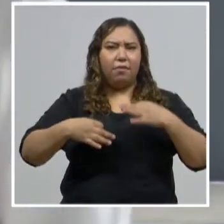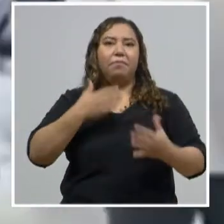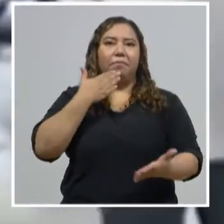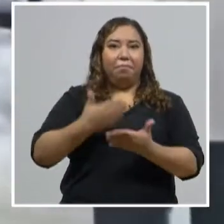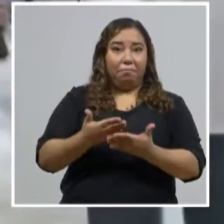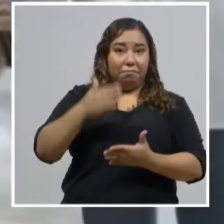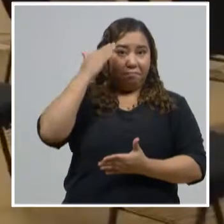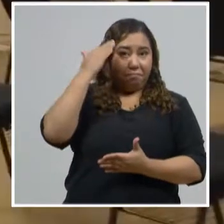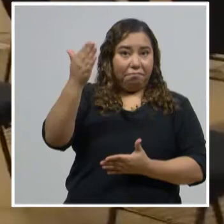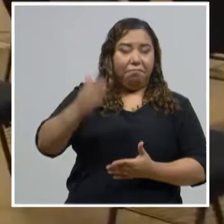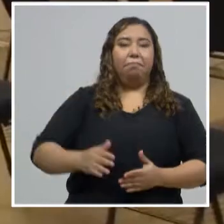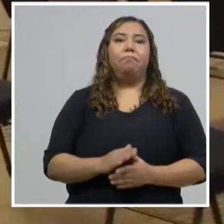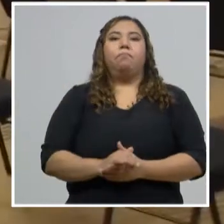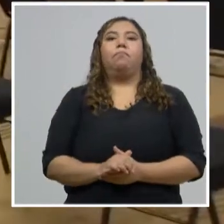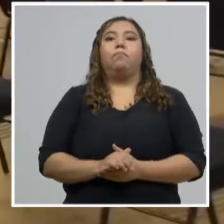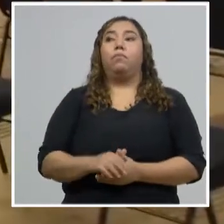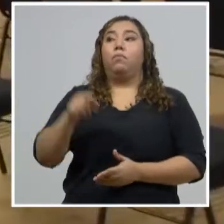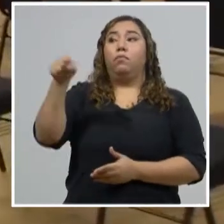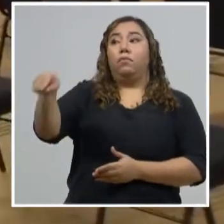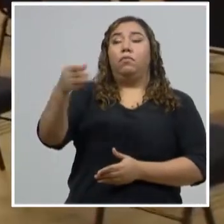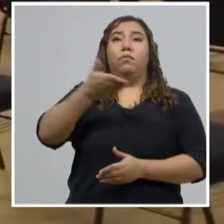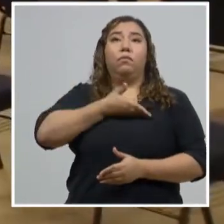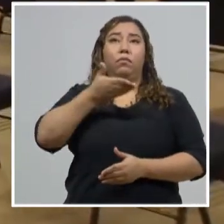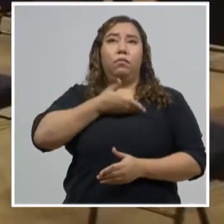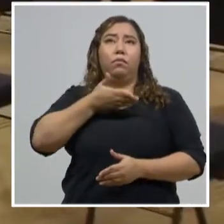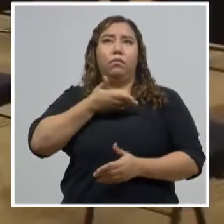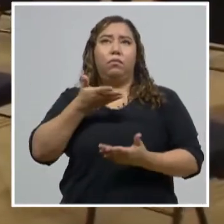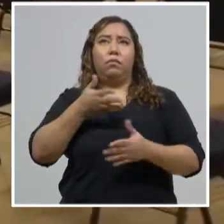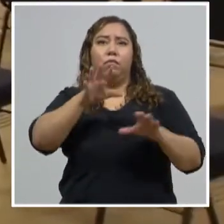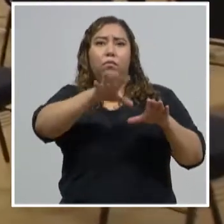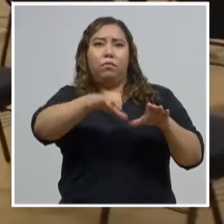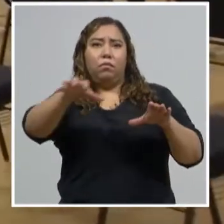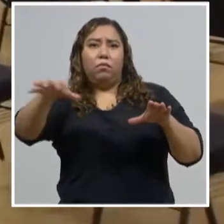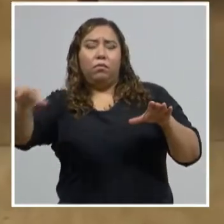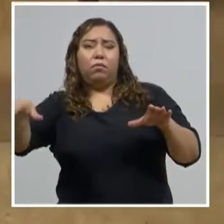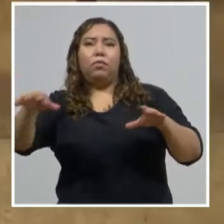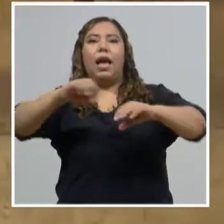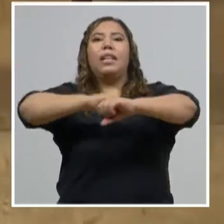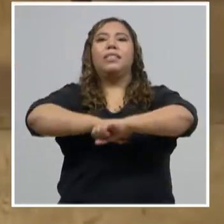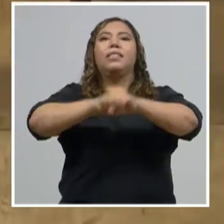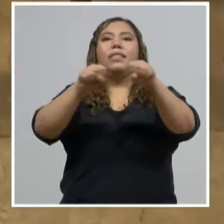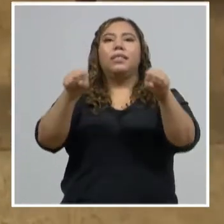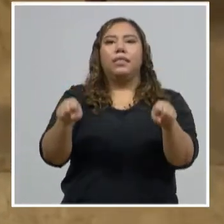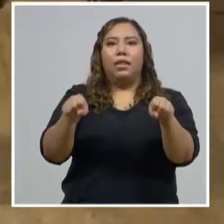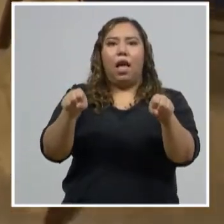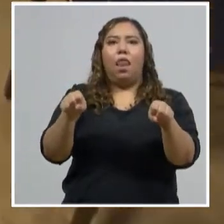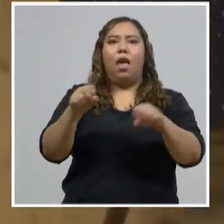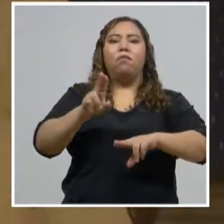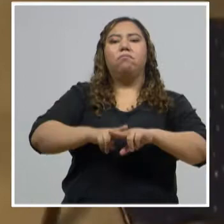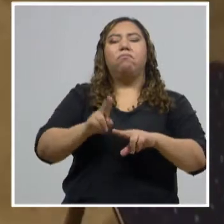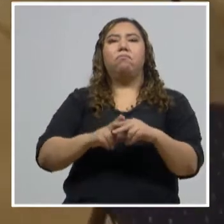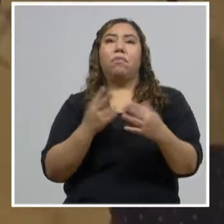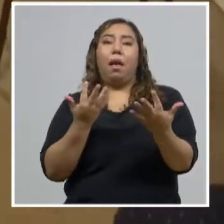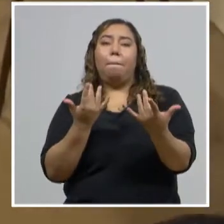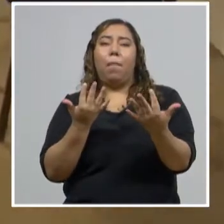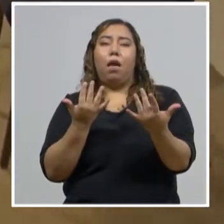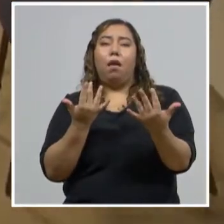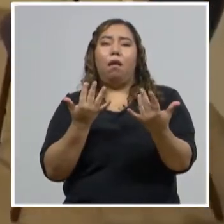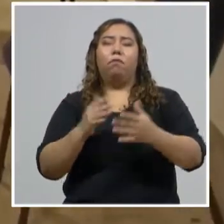Saludos. Aquí tenemos el espacio, para que usted vea, tenemos tres áreas de sala de espera que